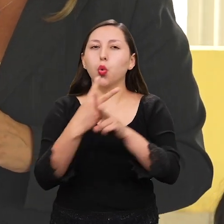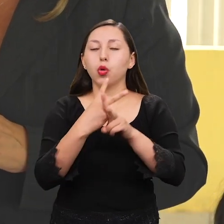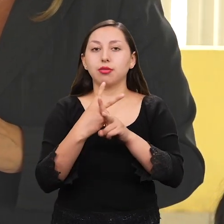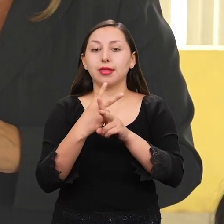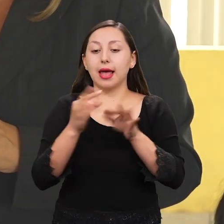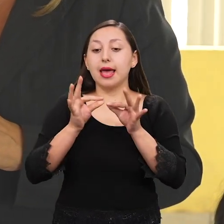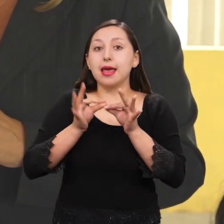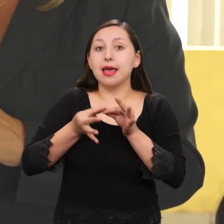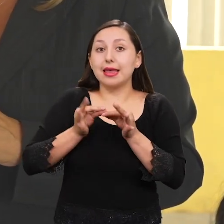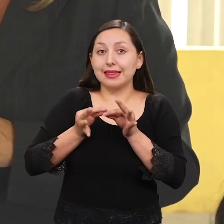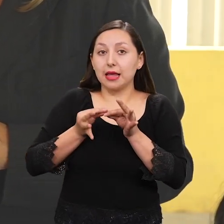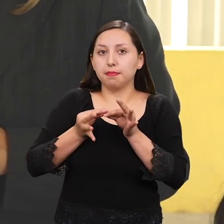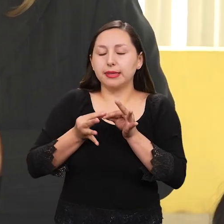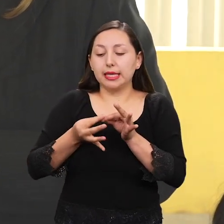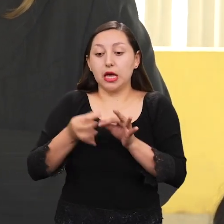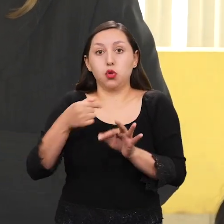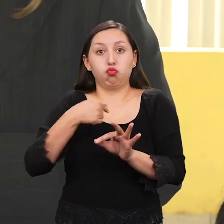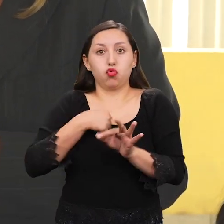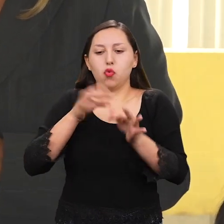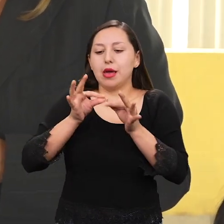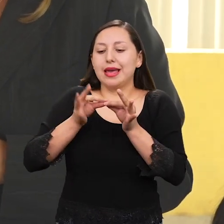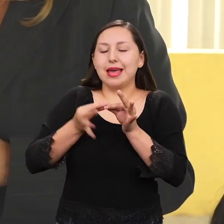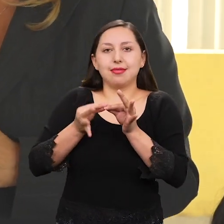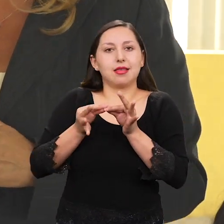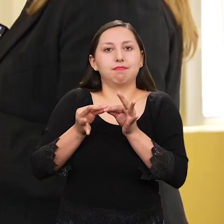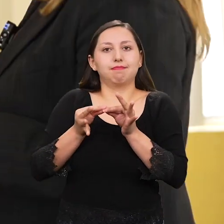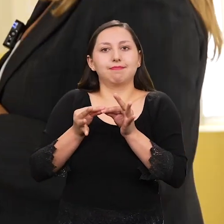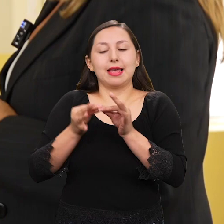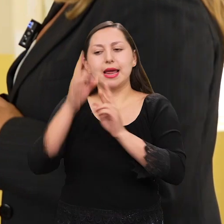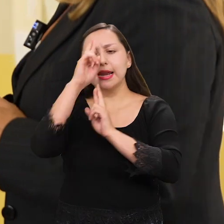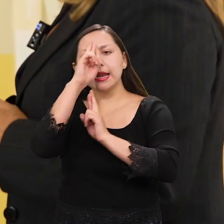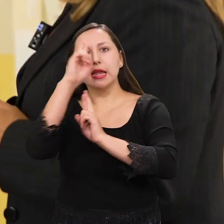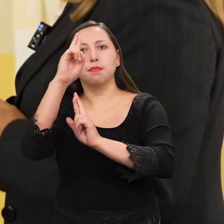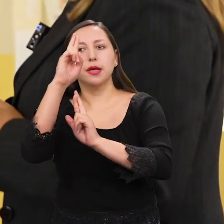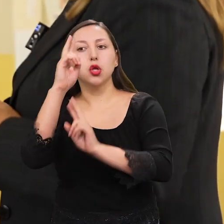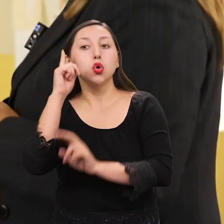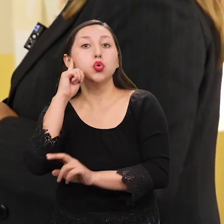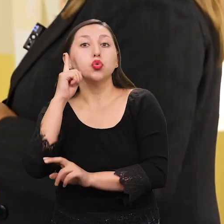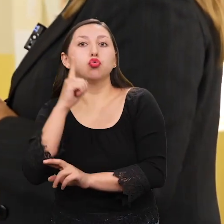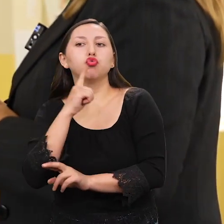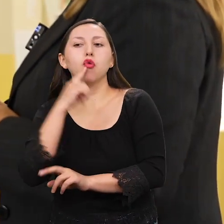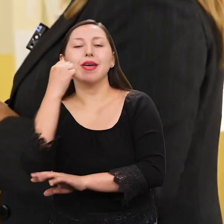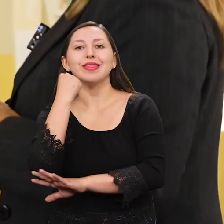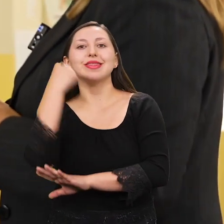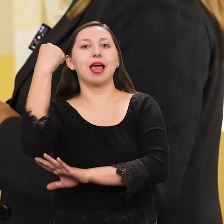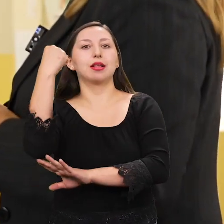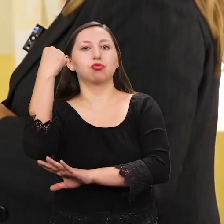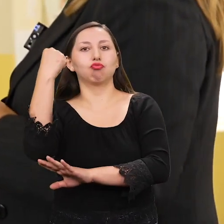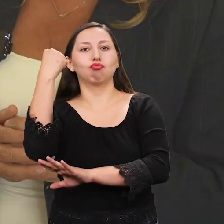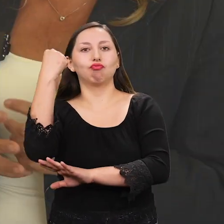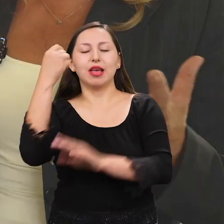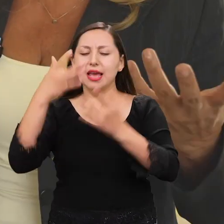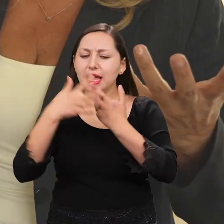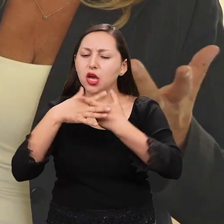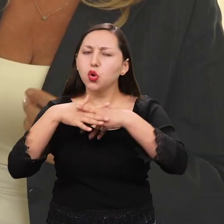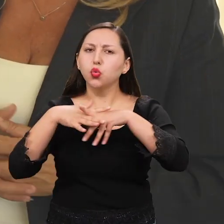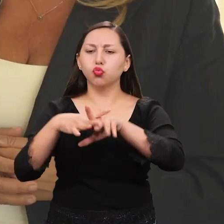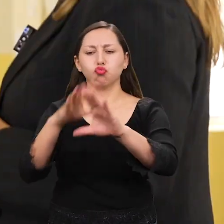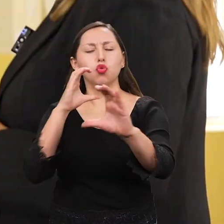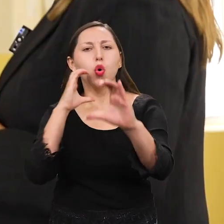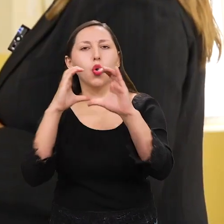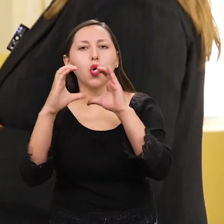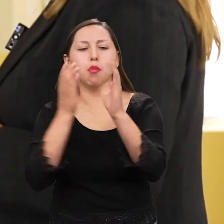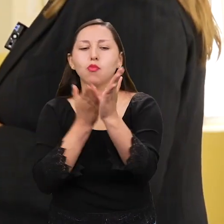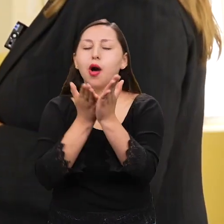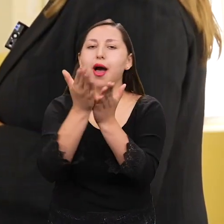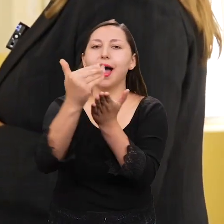la persona sorda será violentada en sus derechos de comunicación. ¡Oh! Entonces tú sabes muchas cosas además. Tienes que formar.